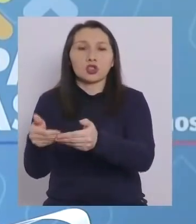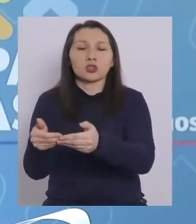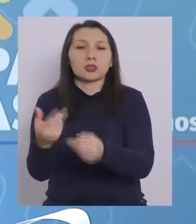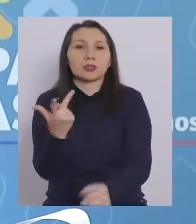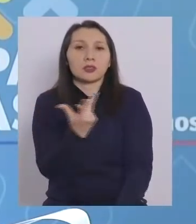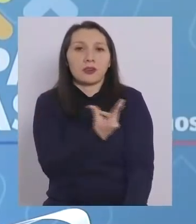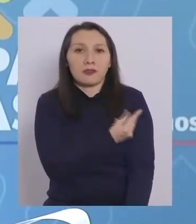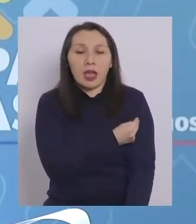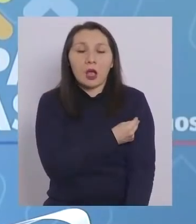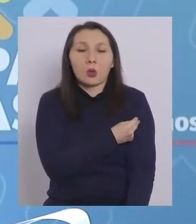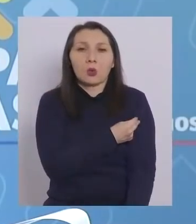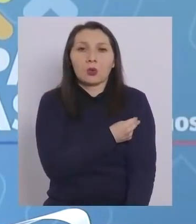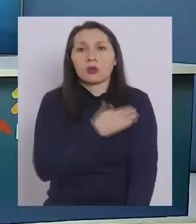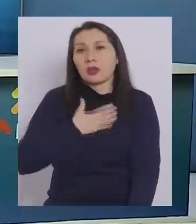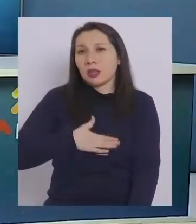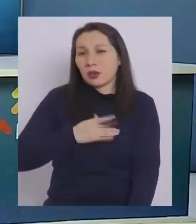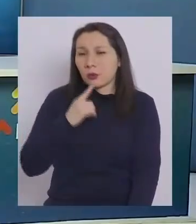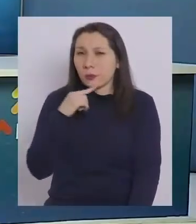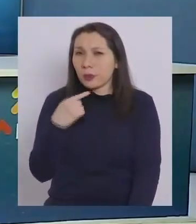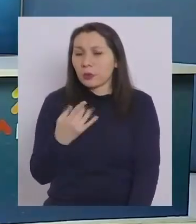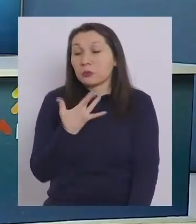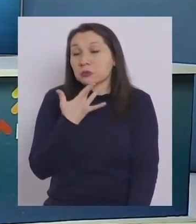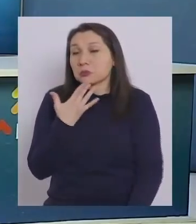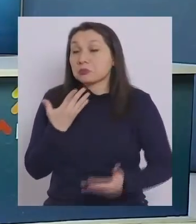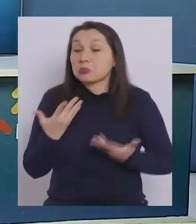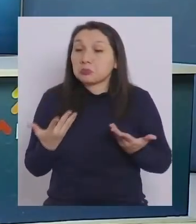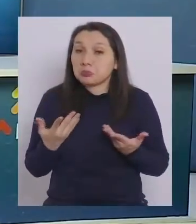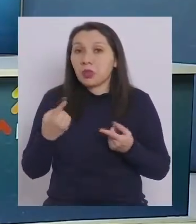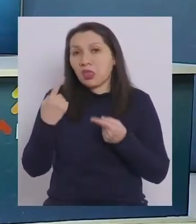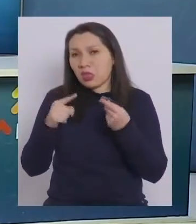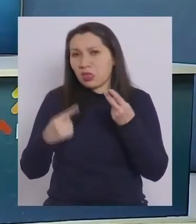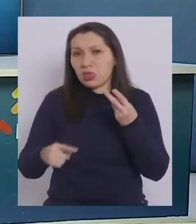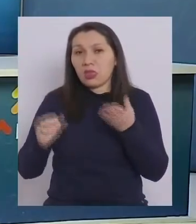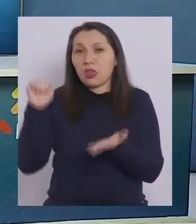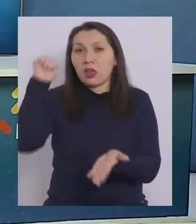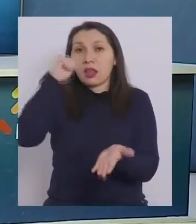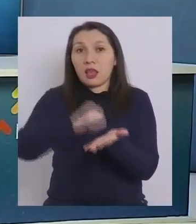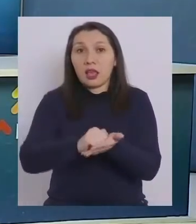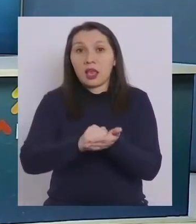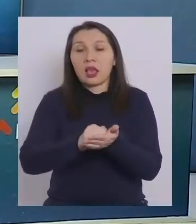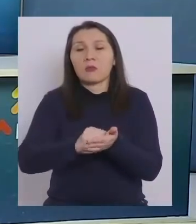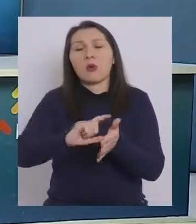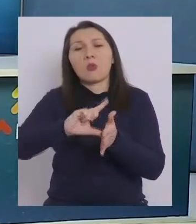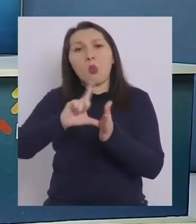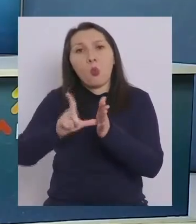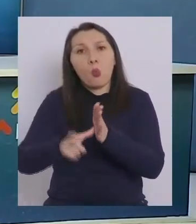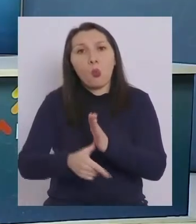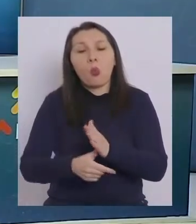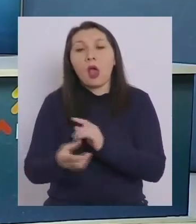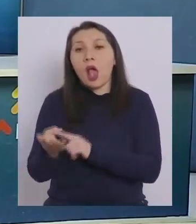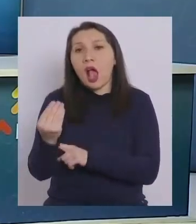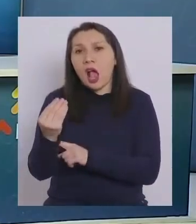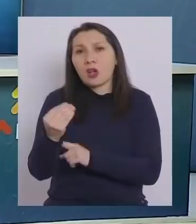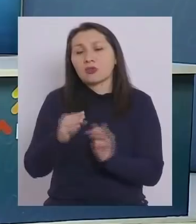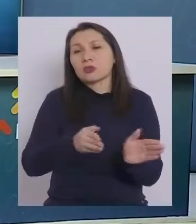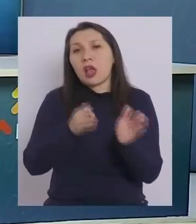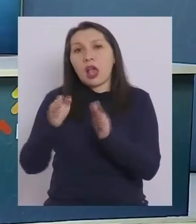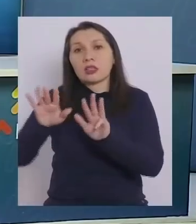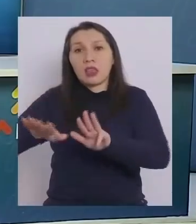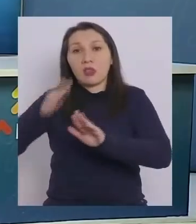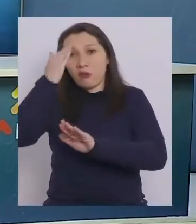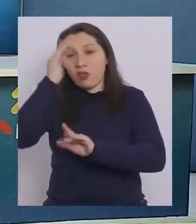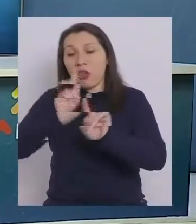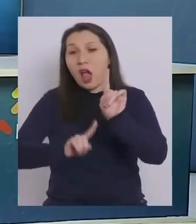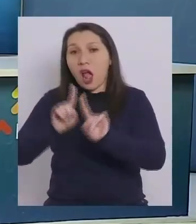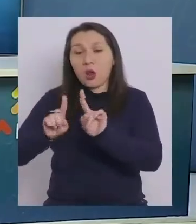vacunación. Quería preguntarles porque hay varios reclamos porque este proceso es muy lento. Se toma 14 a 19 días en